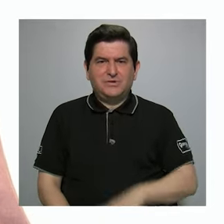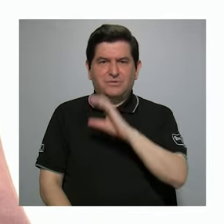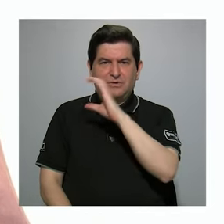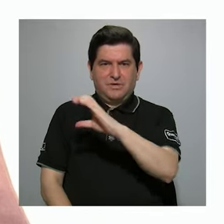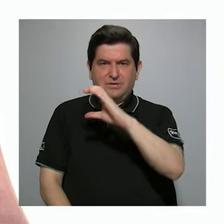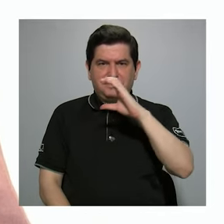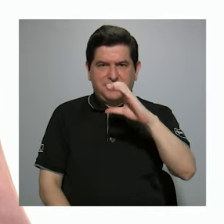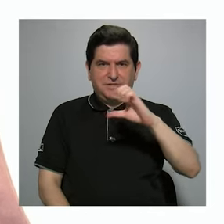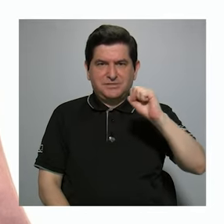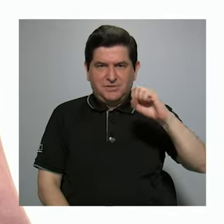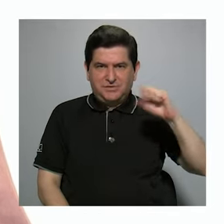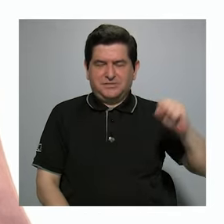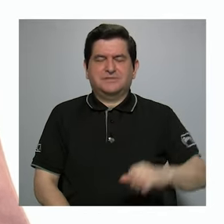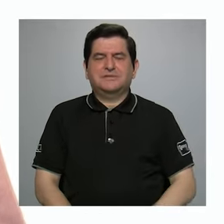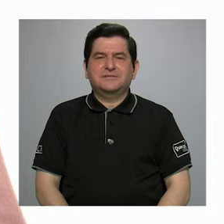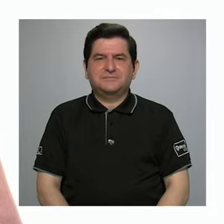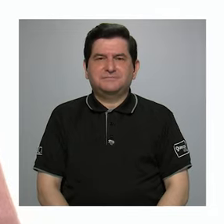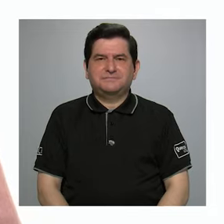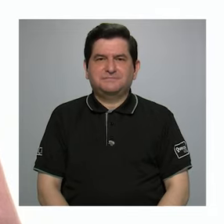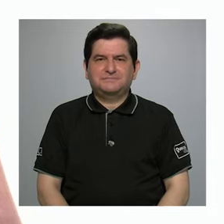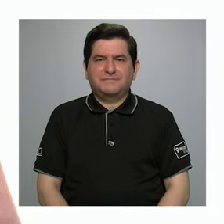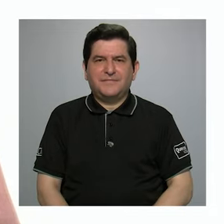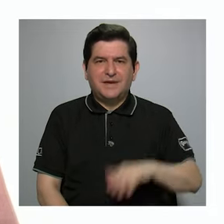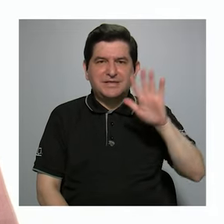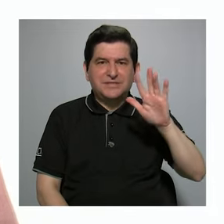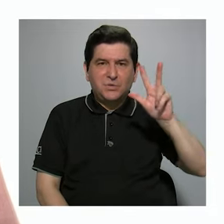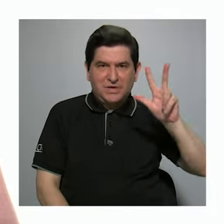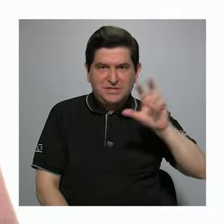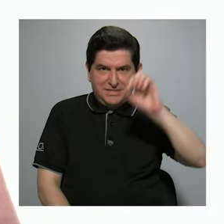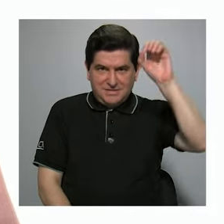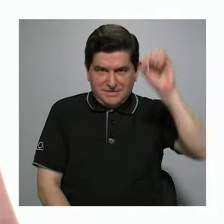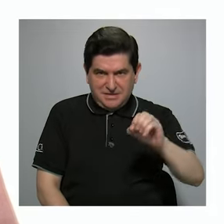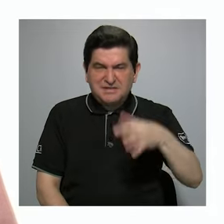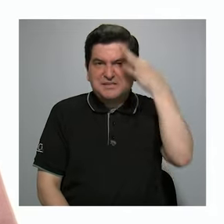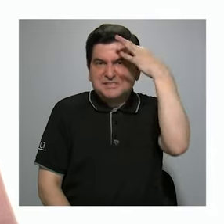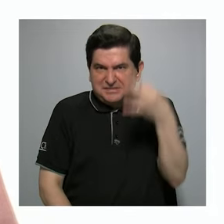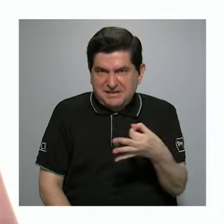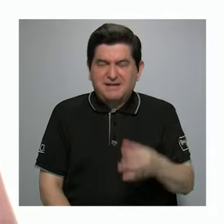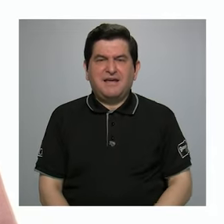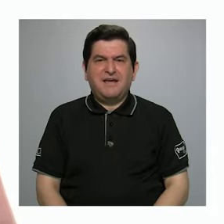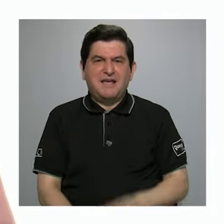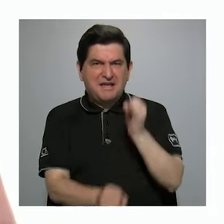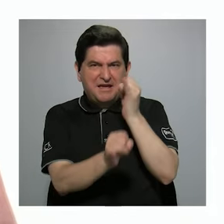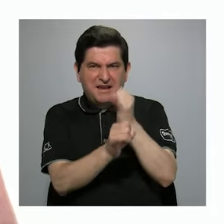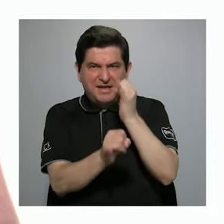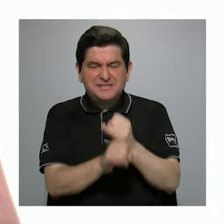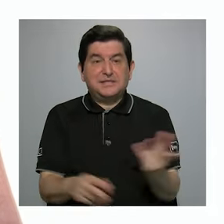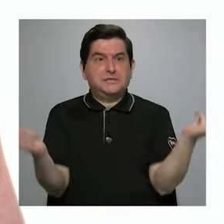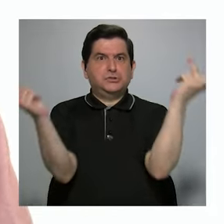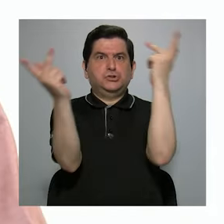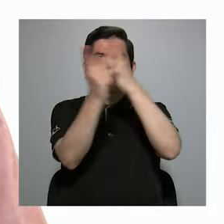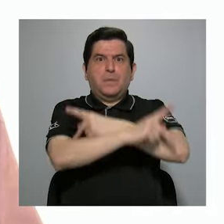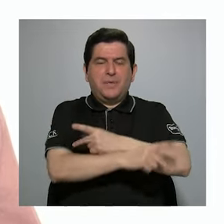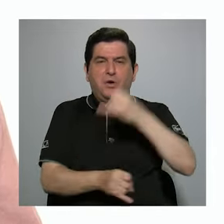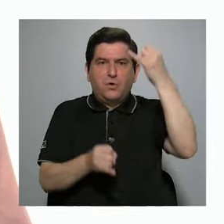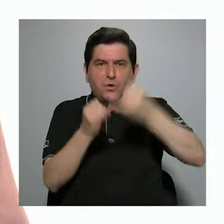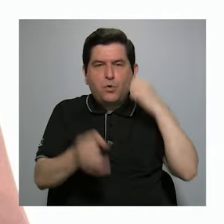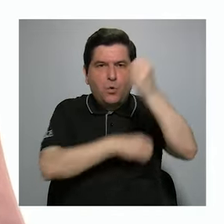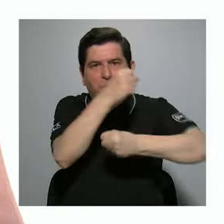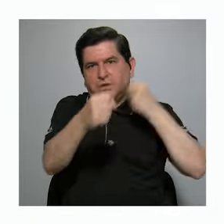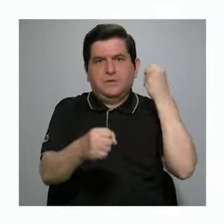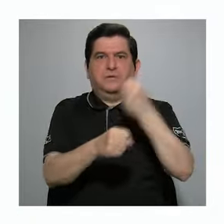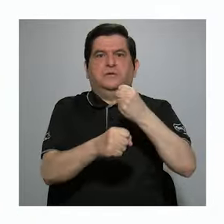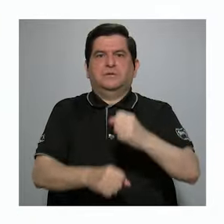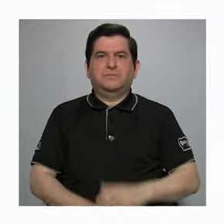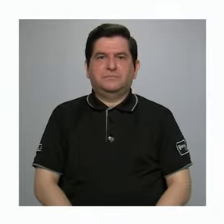Costarricense del Seguro Social. Un 53% considera que la institución ha empeorado en el último